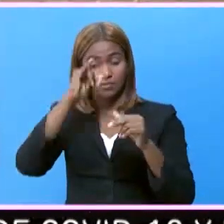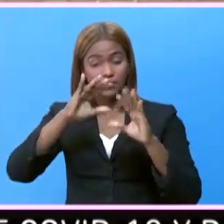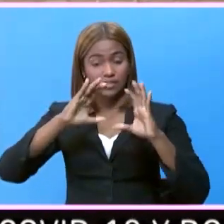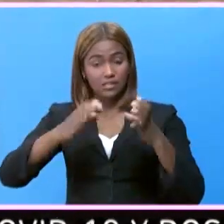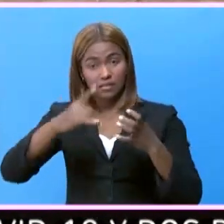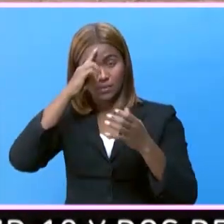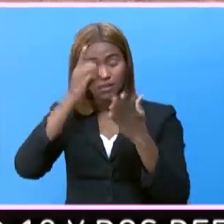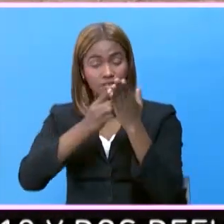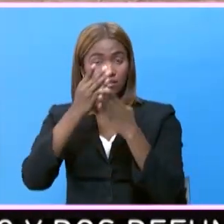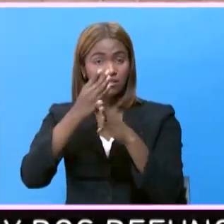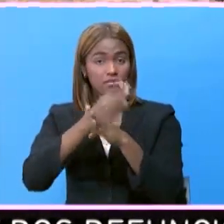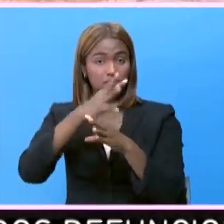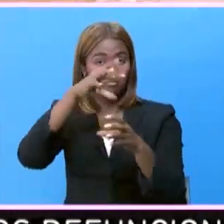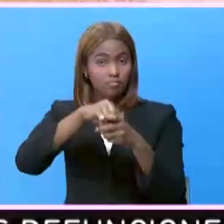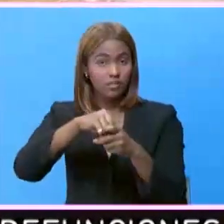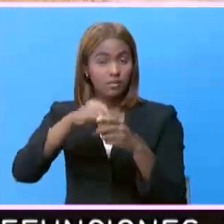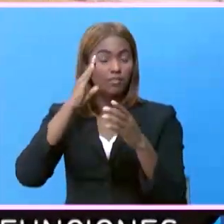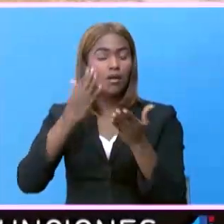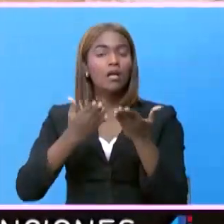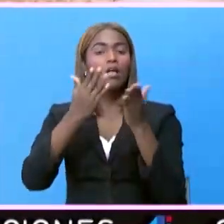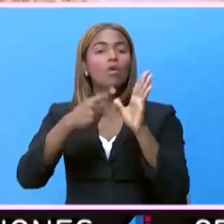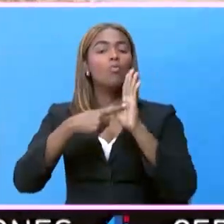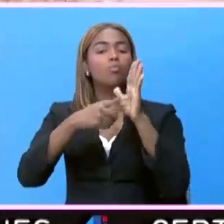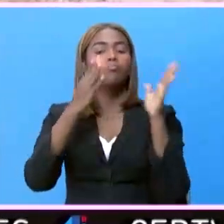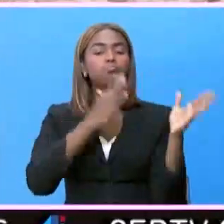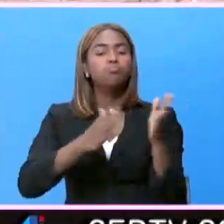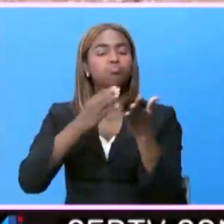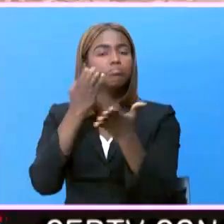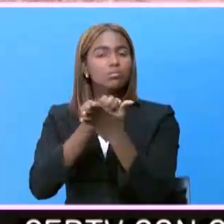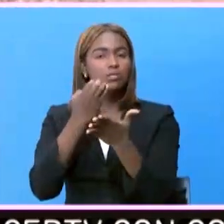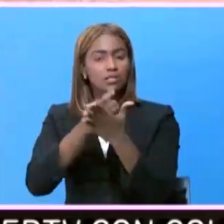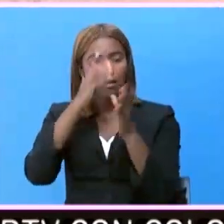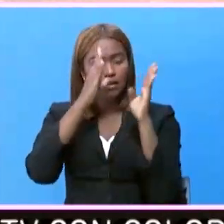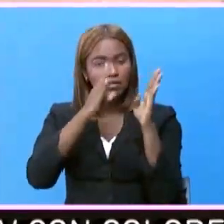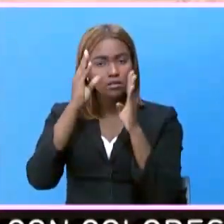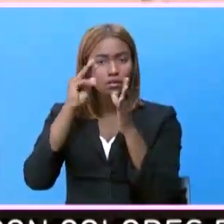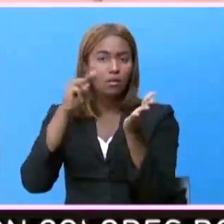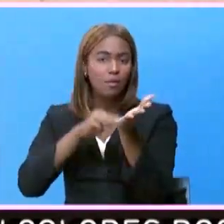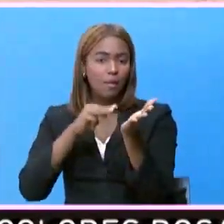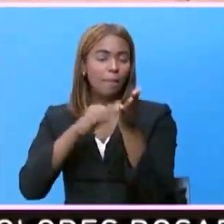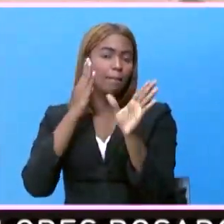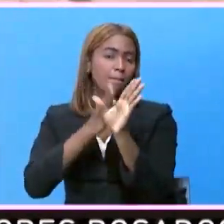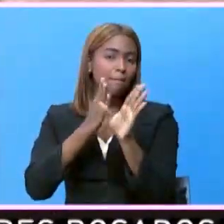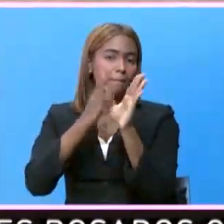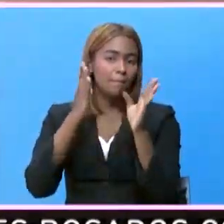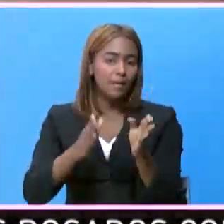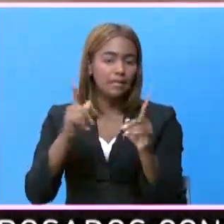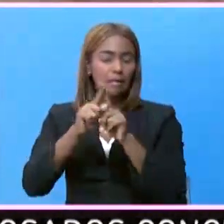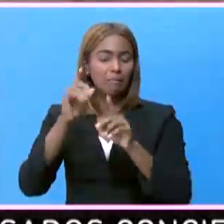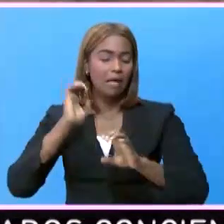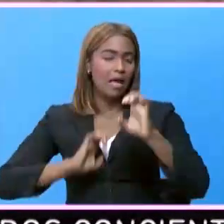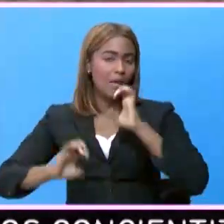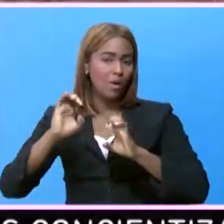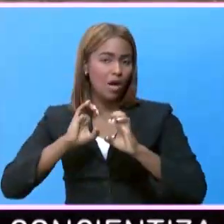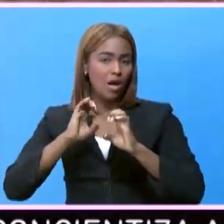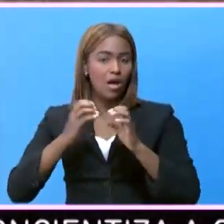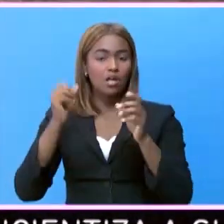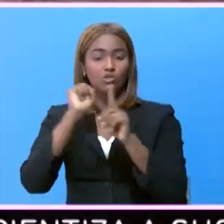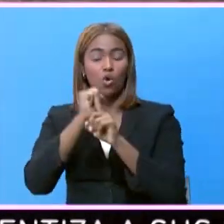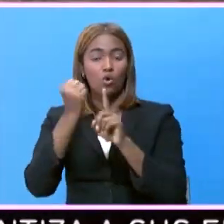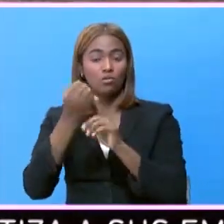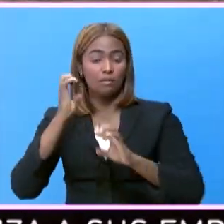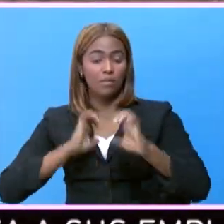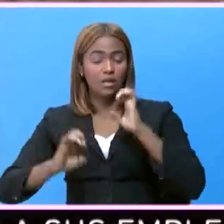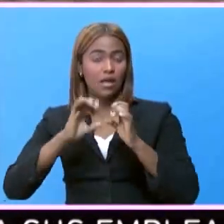centro para el desarrollo integral que brindará padrinamiento económico, atención médica, psicológica, psicoemocional, socioemocional